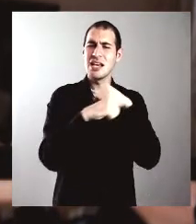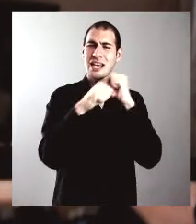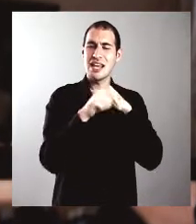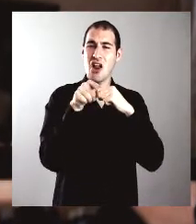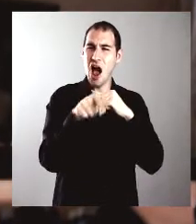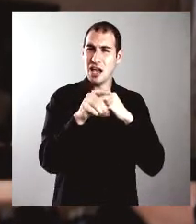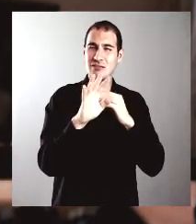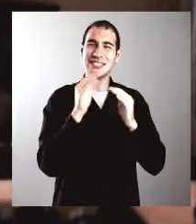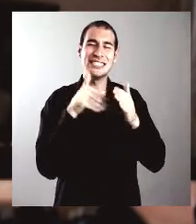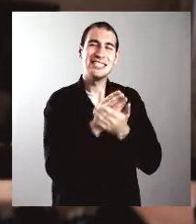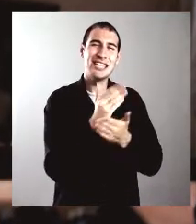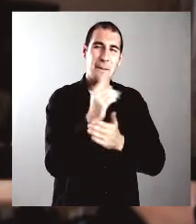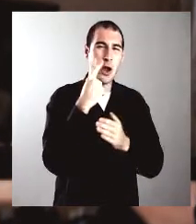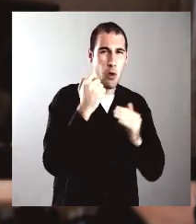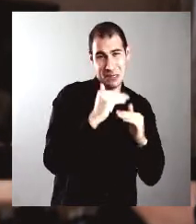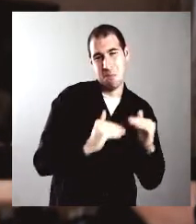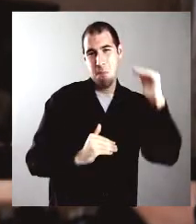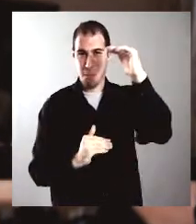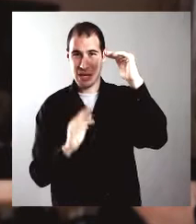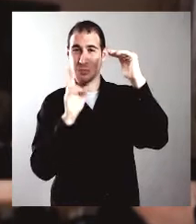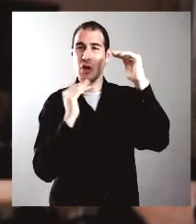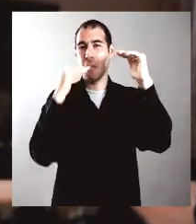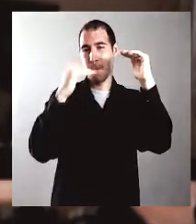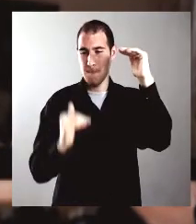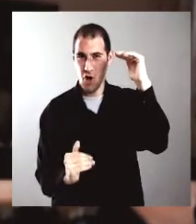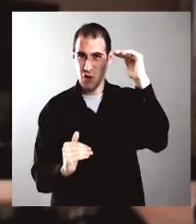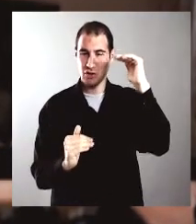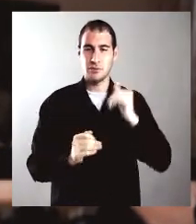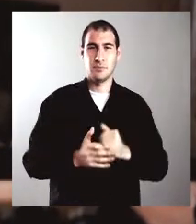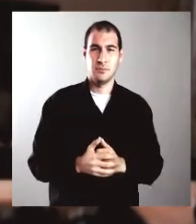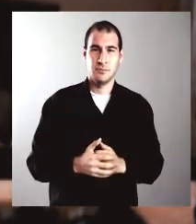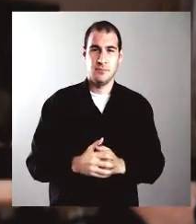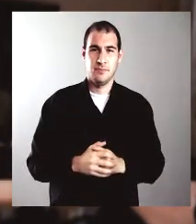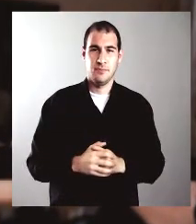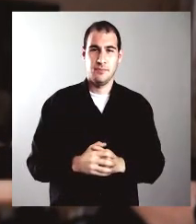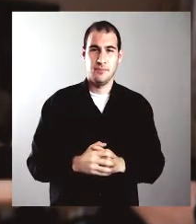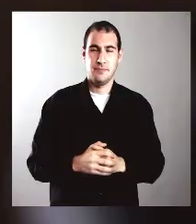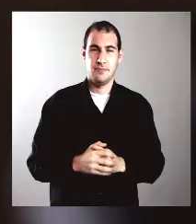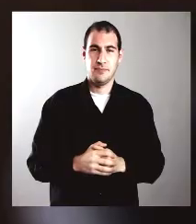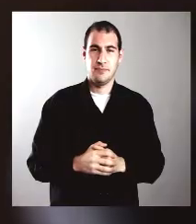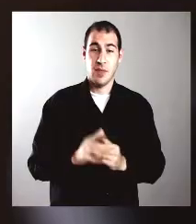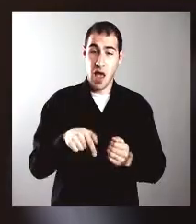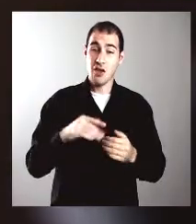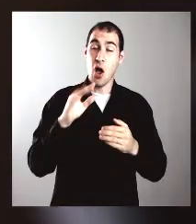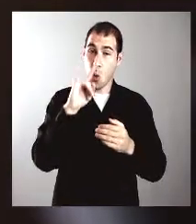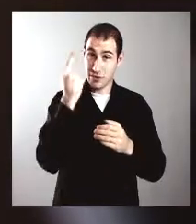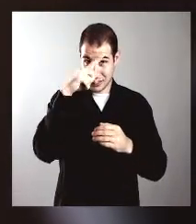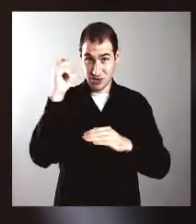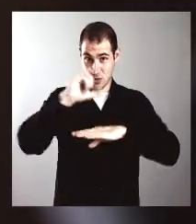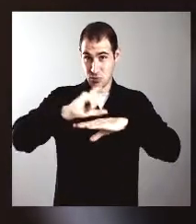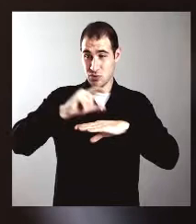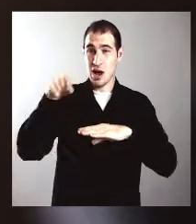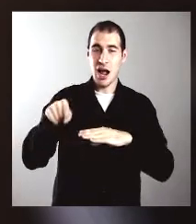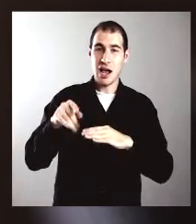carrera generalmente más relevante o tenía mucha más participación de los varones que de las mujeres. Sin embargo, en la